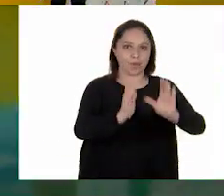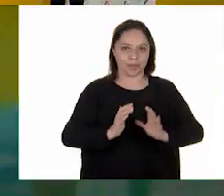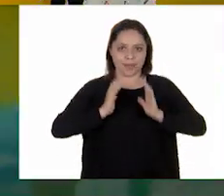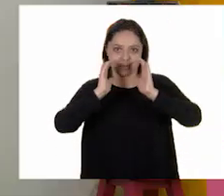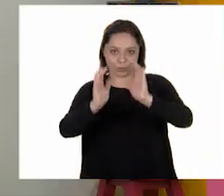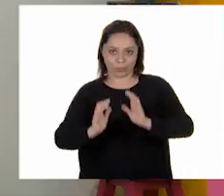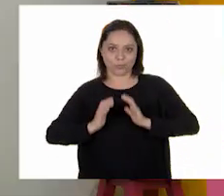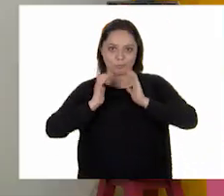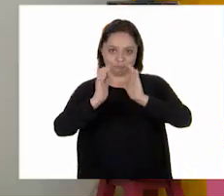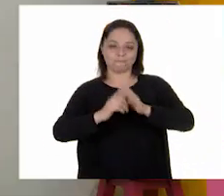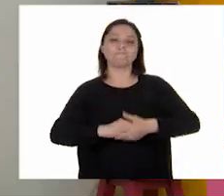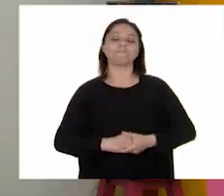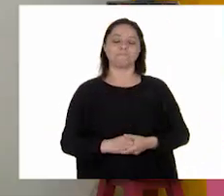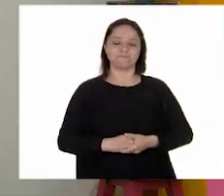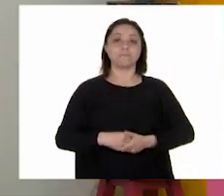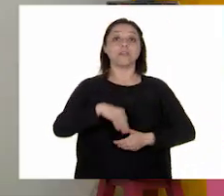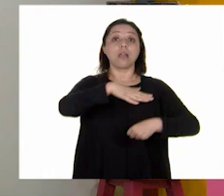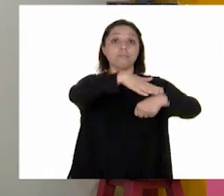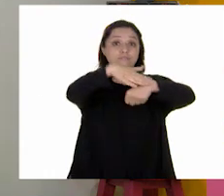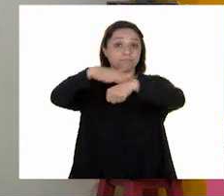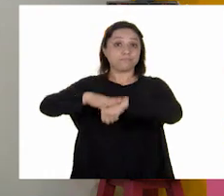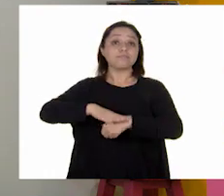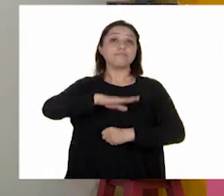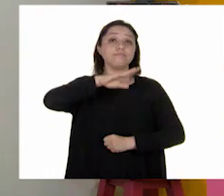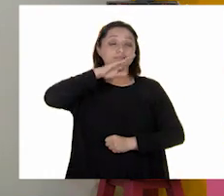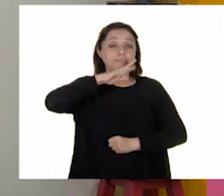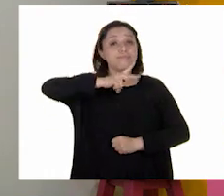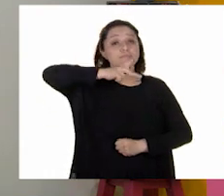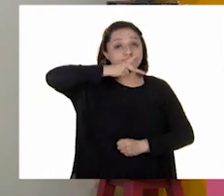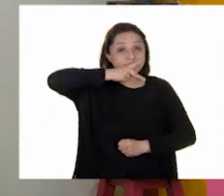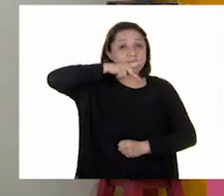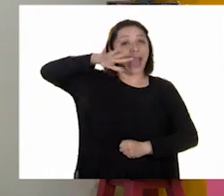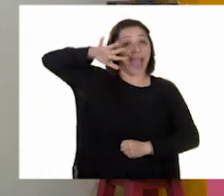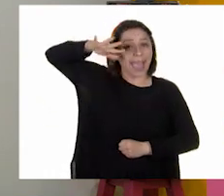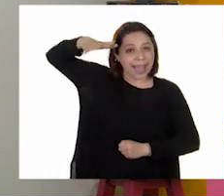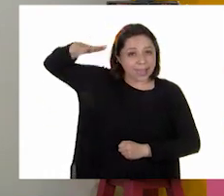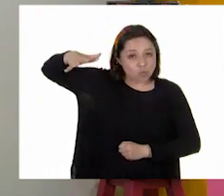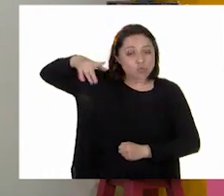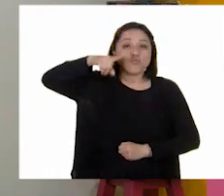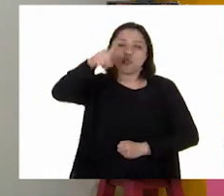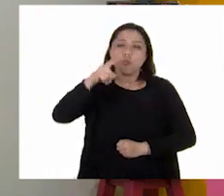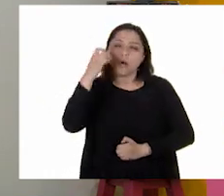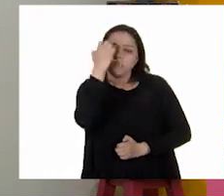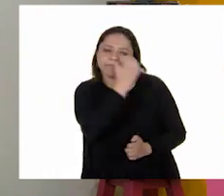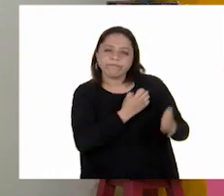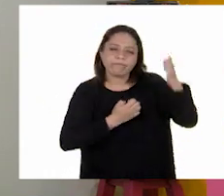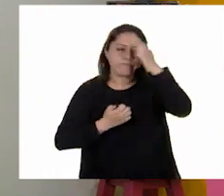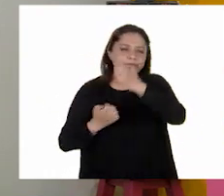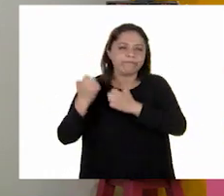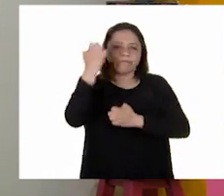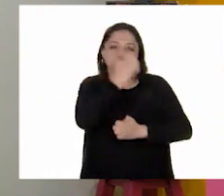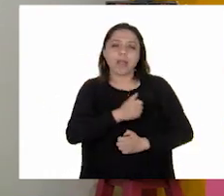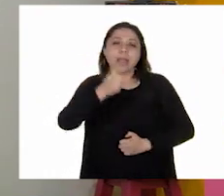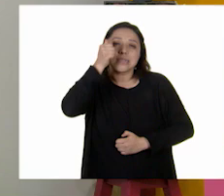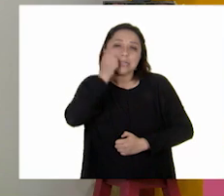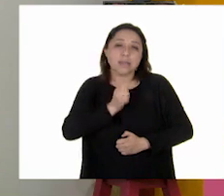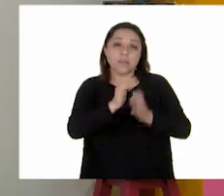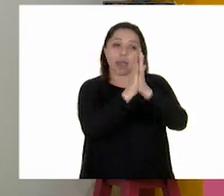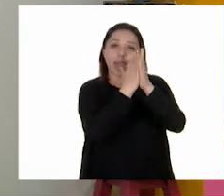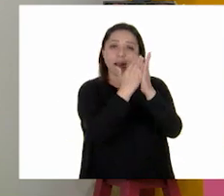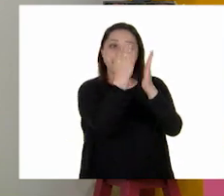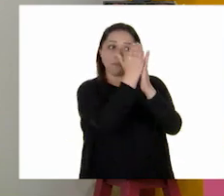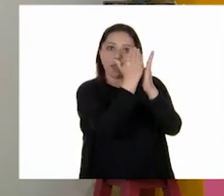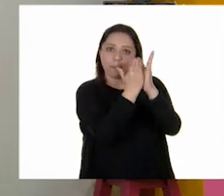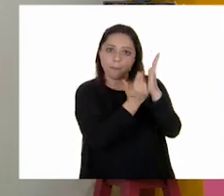Exactamente, así que mamá, papá o adulto, revisen por favor siempre periódicamente la Cartilla Nacional